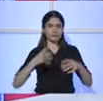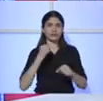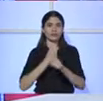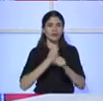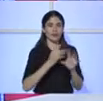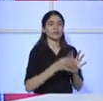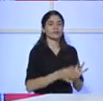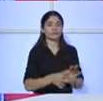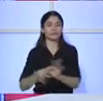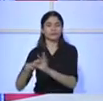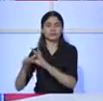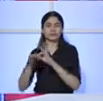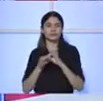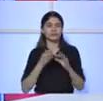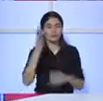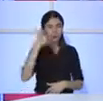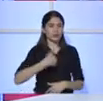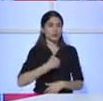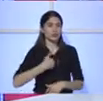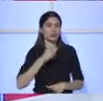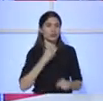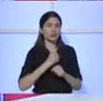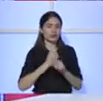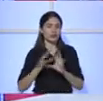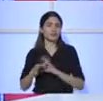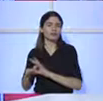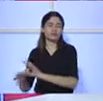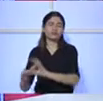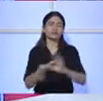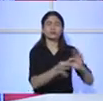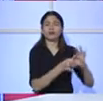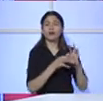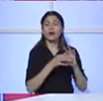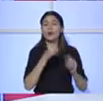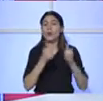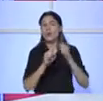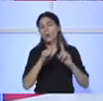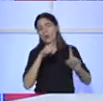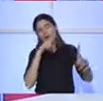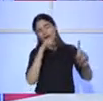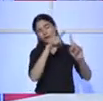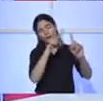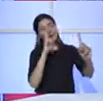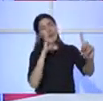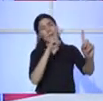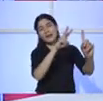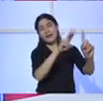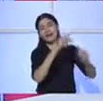un rol en conjunto con un objetivo claro que es la lucha contra la corrupción y el desarrollo